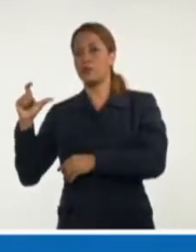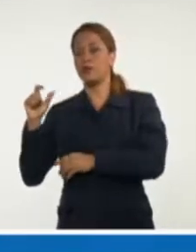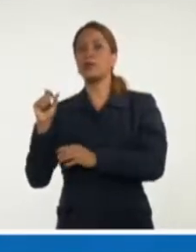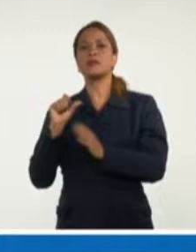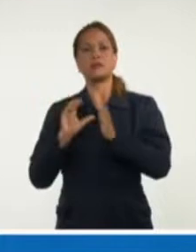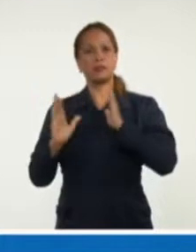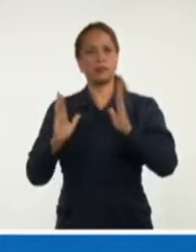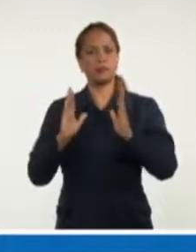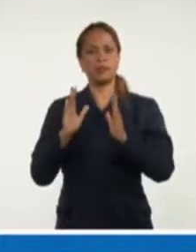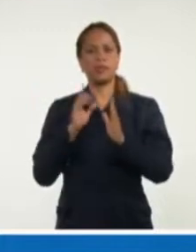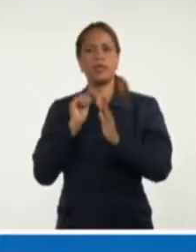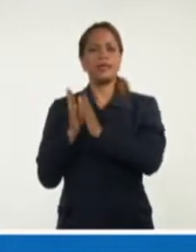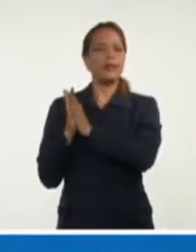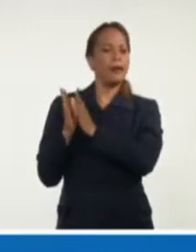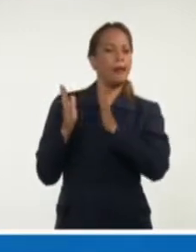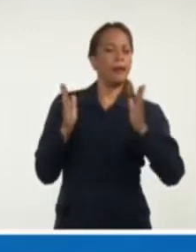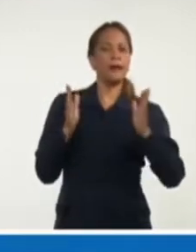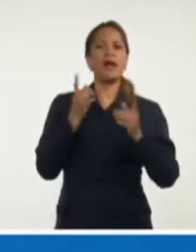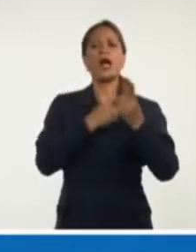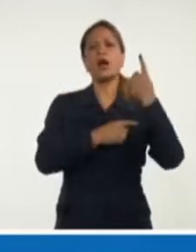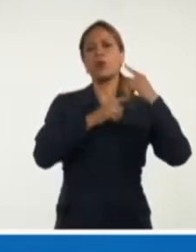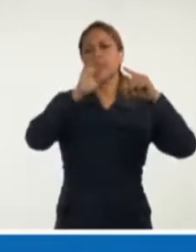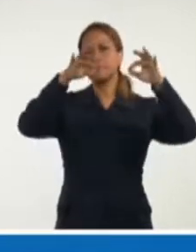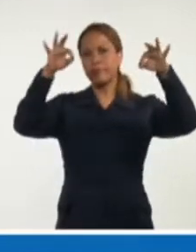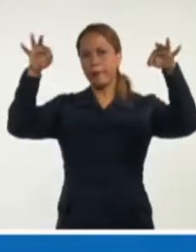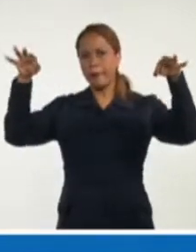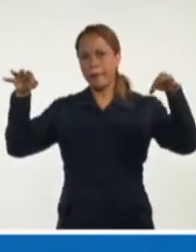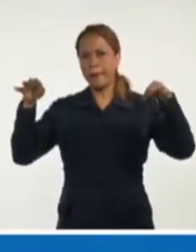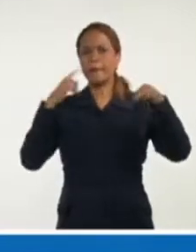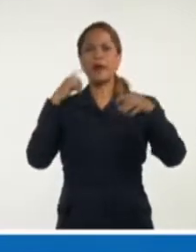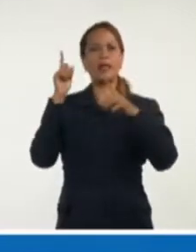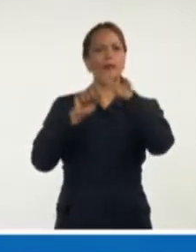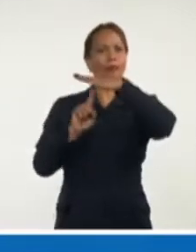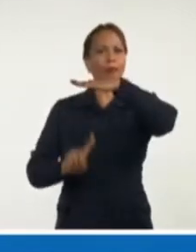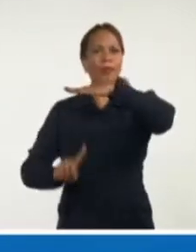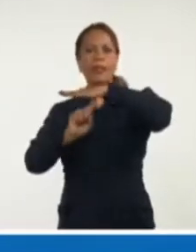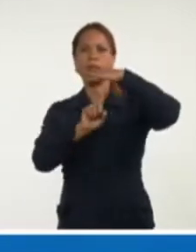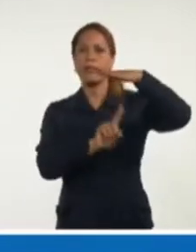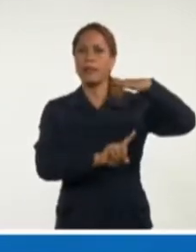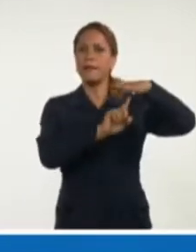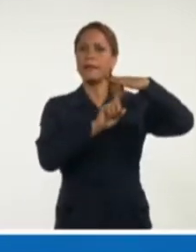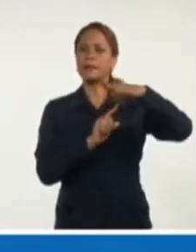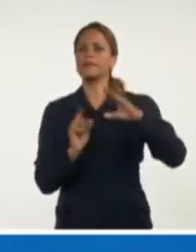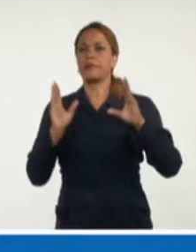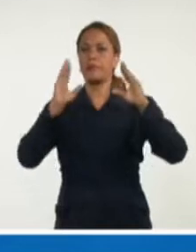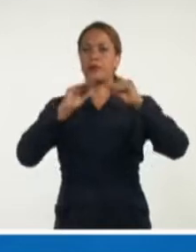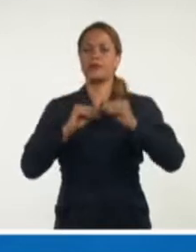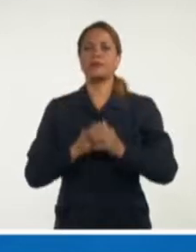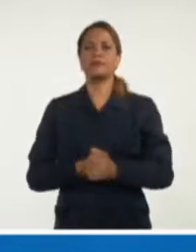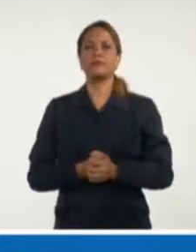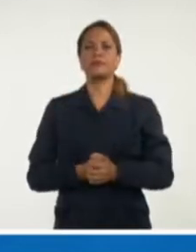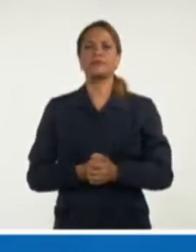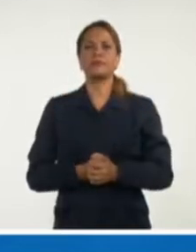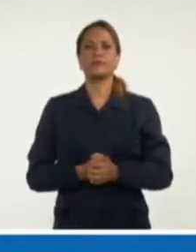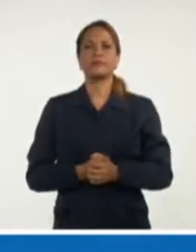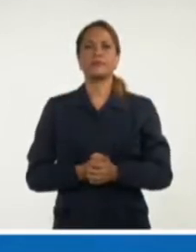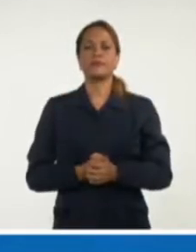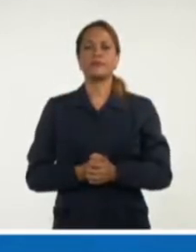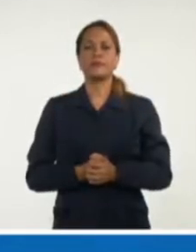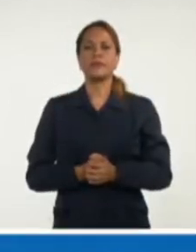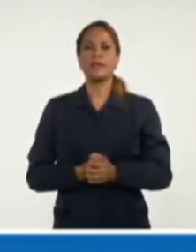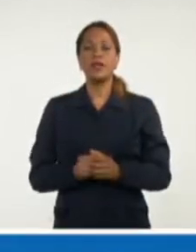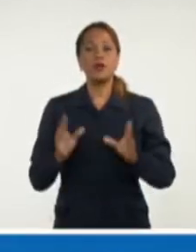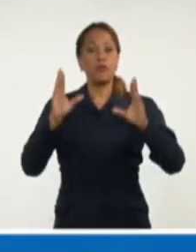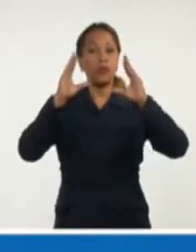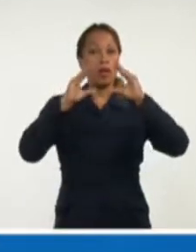del resto del territorio nacional con algunos chubascos y tormentas eléctricas hasta el anochecer. En la noche, disminución gradual de los